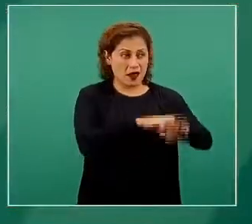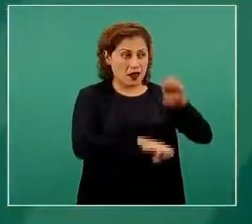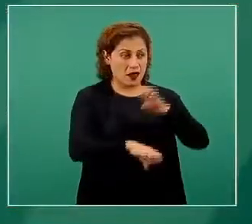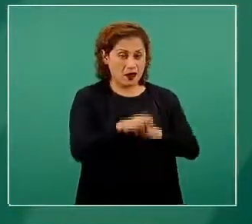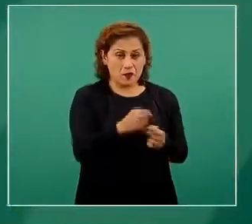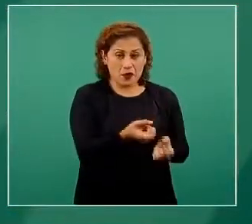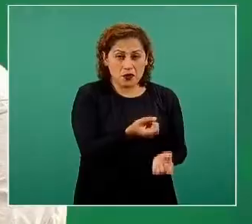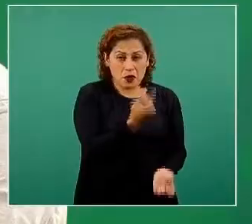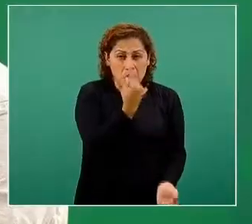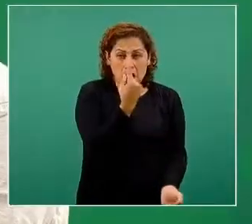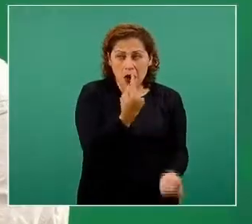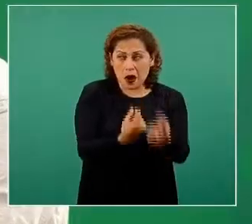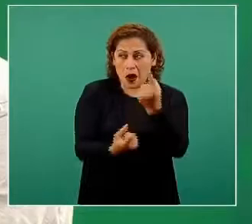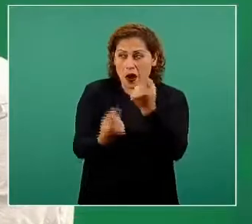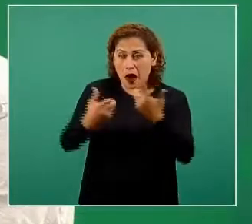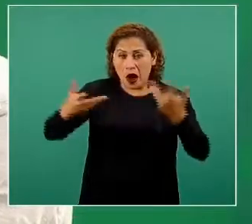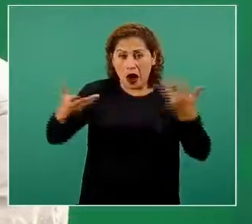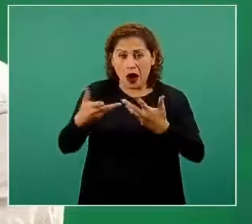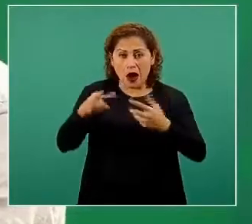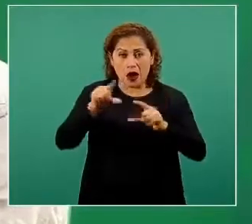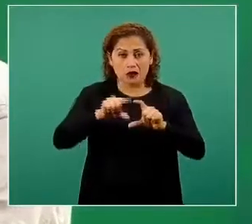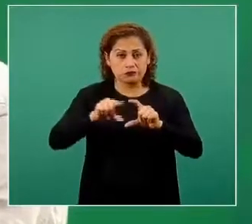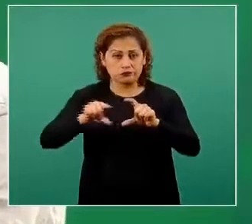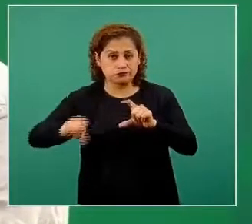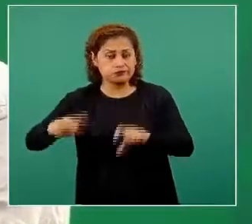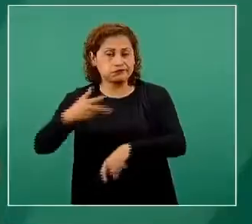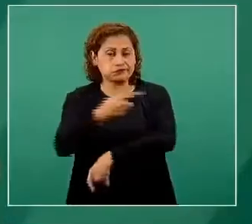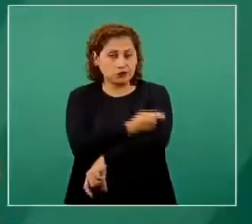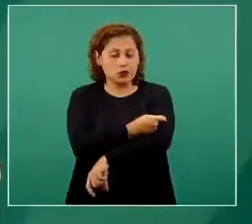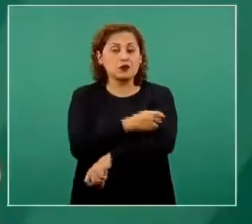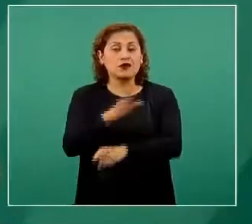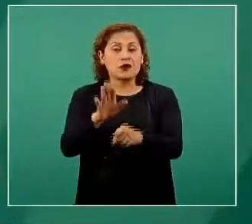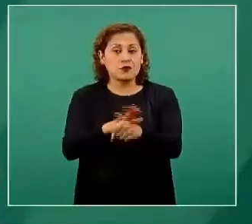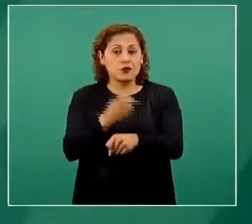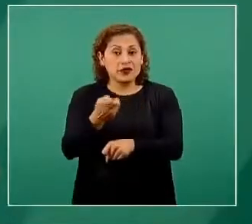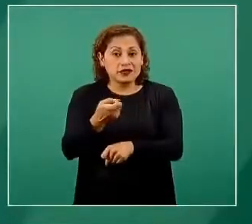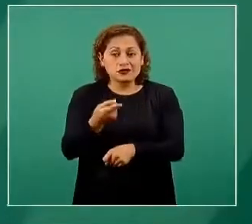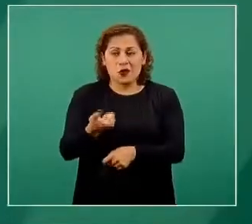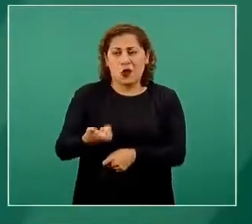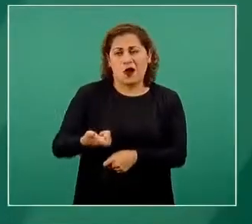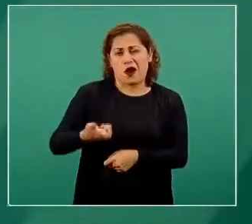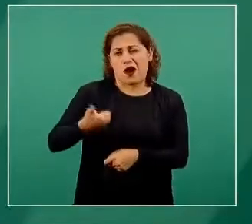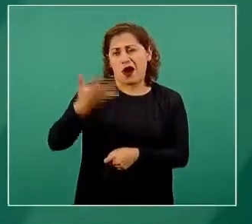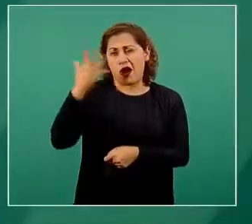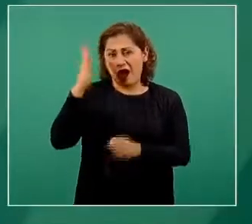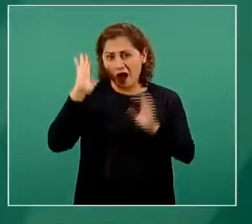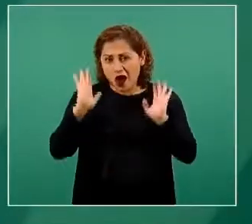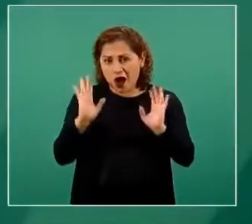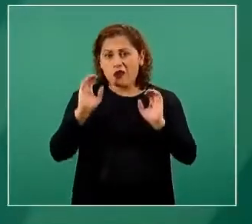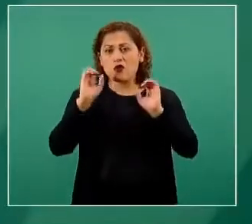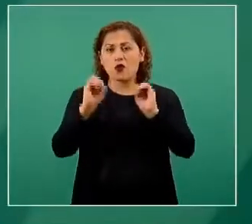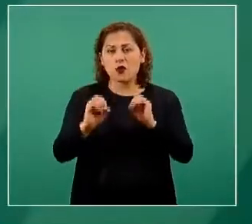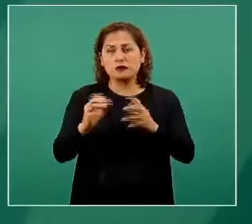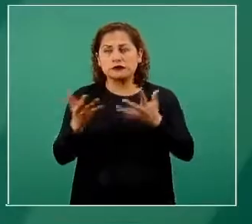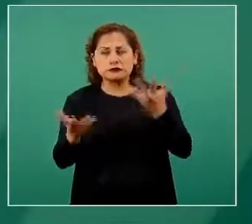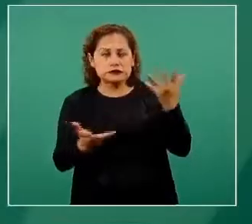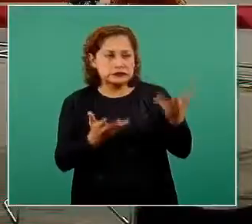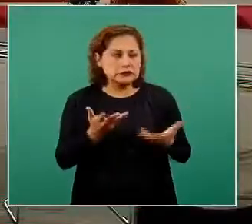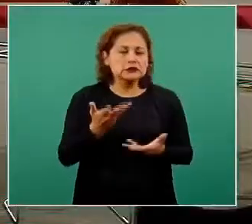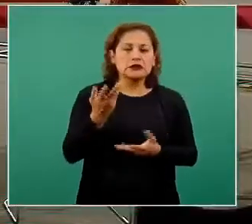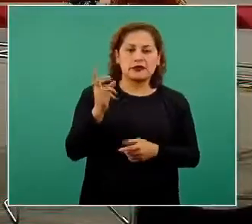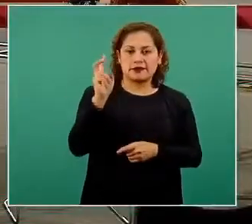mundo producen vacunas y esto hace que los precios generalmente estén sobregirados, haya especulación al respecto.